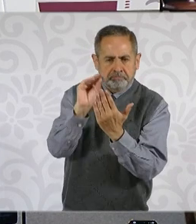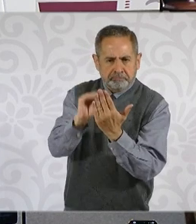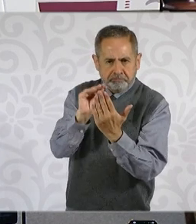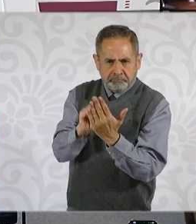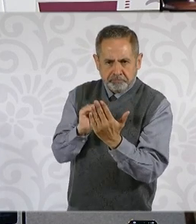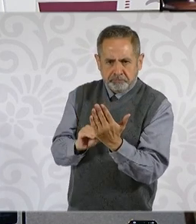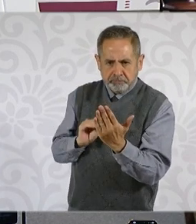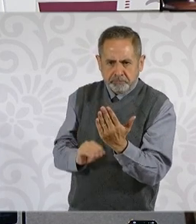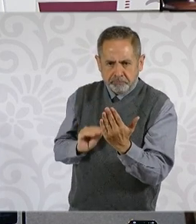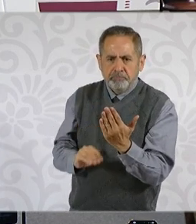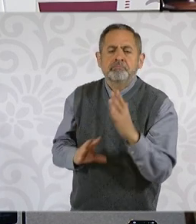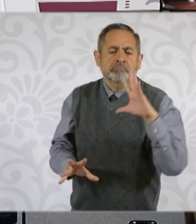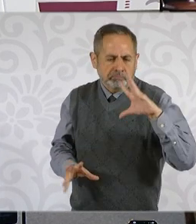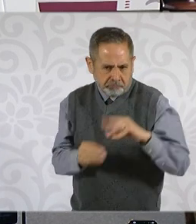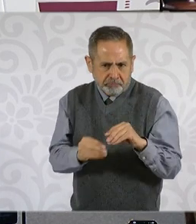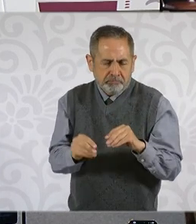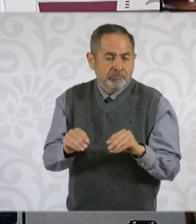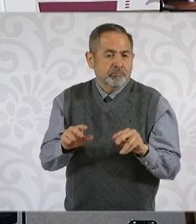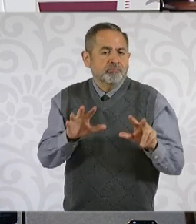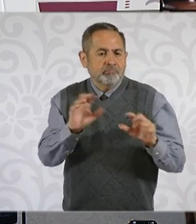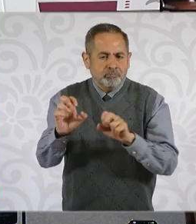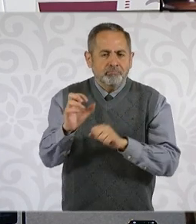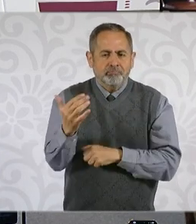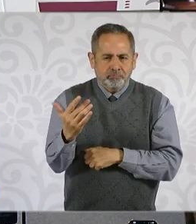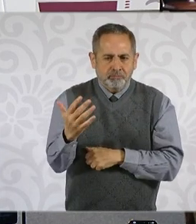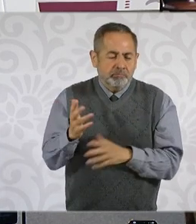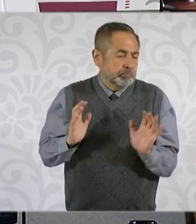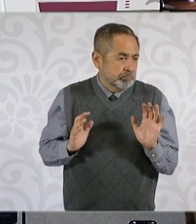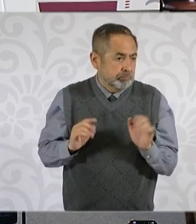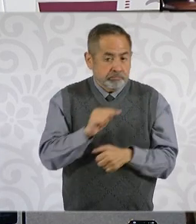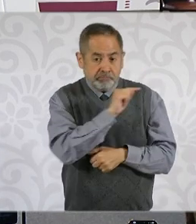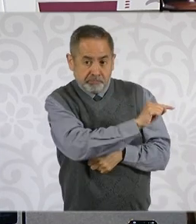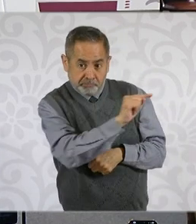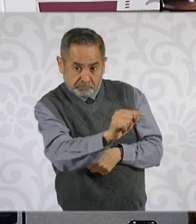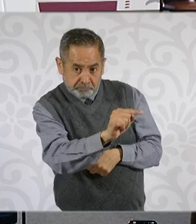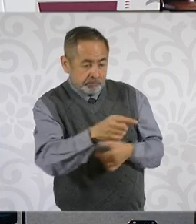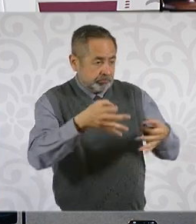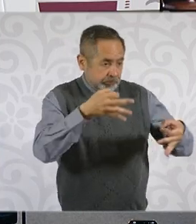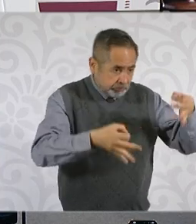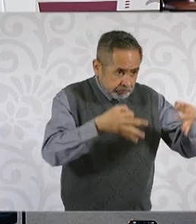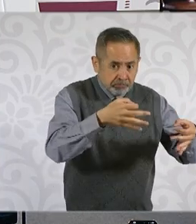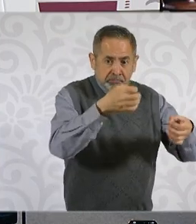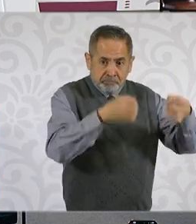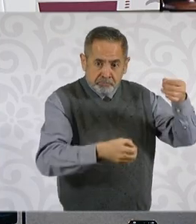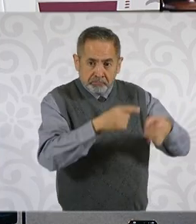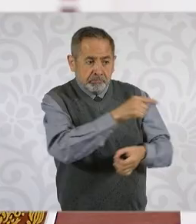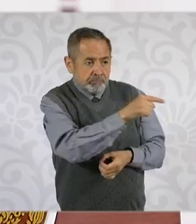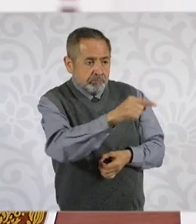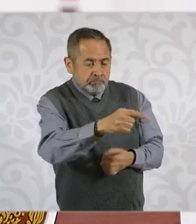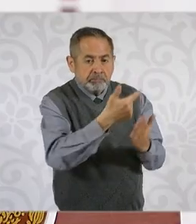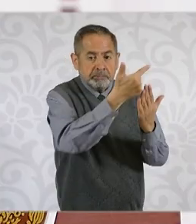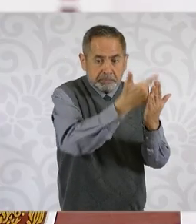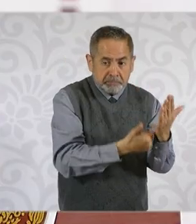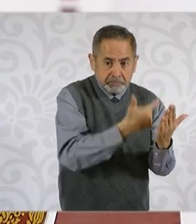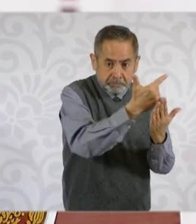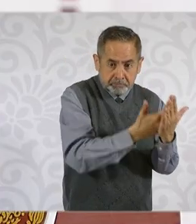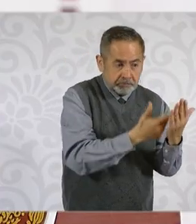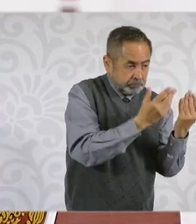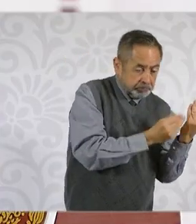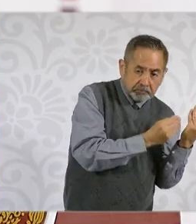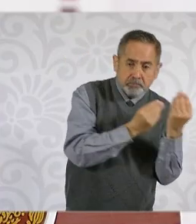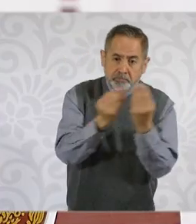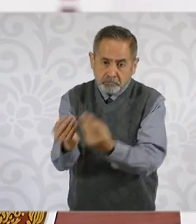aclarar que en ambos casos, magistraturas y juzgados, las listas que resultaron